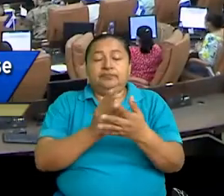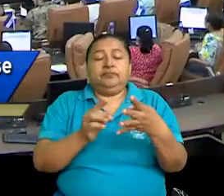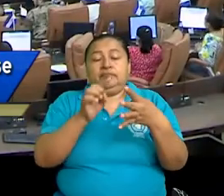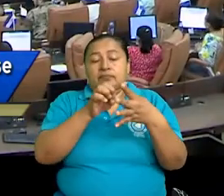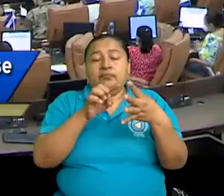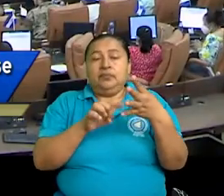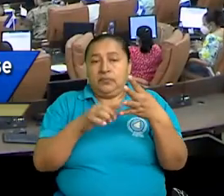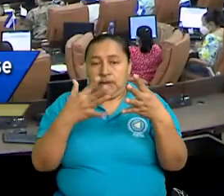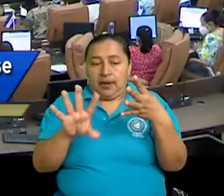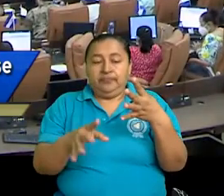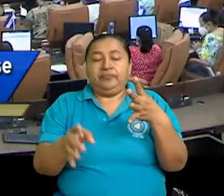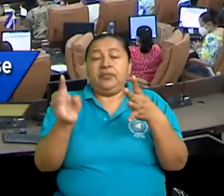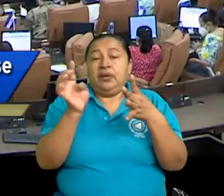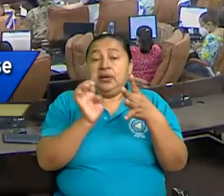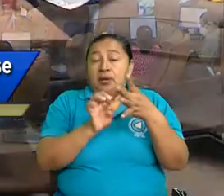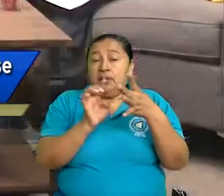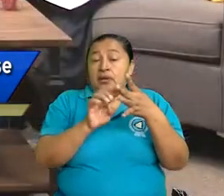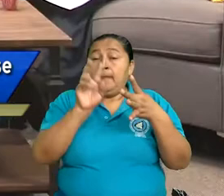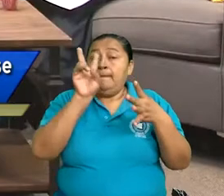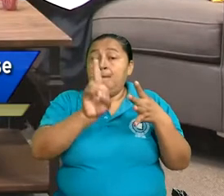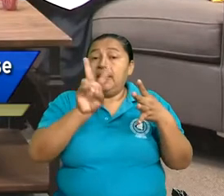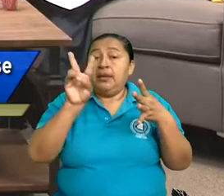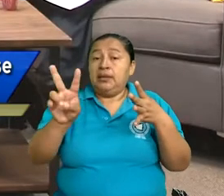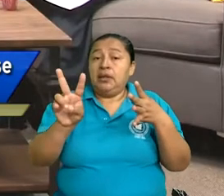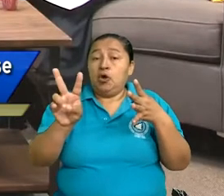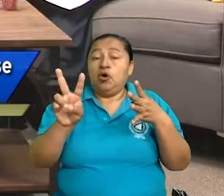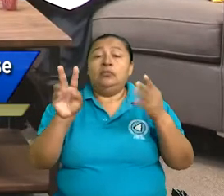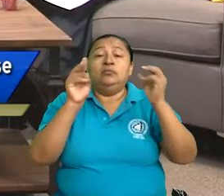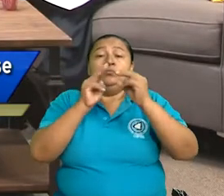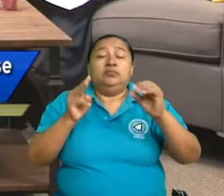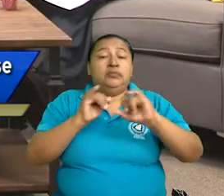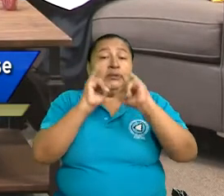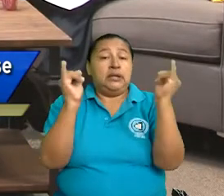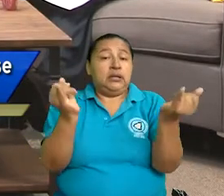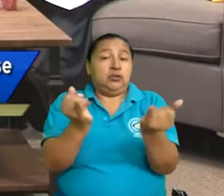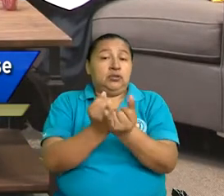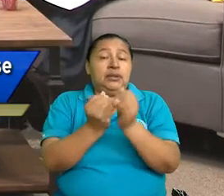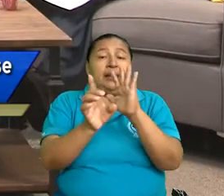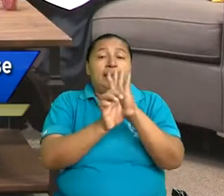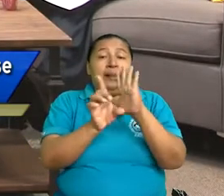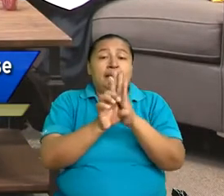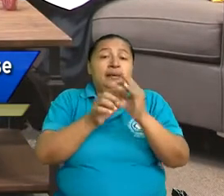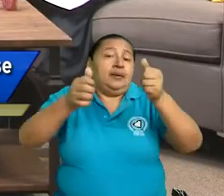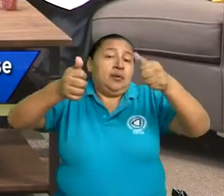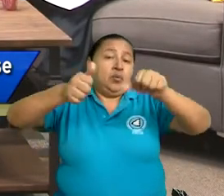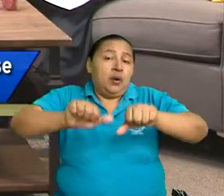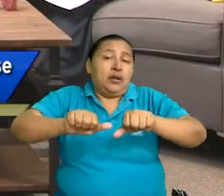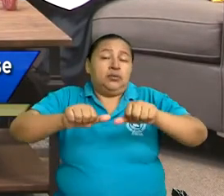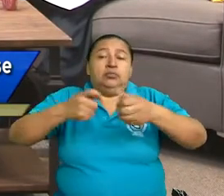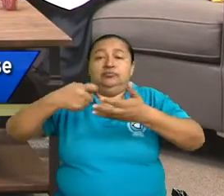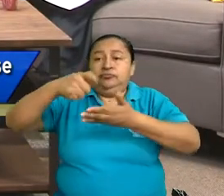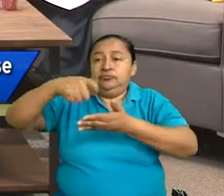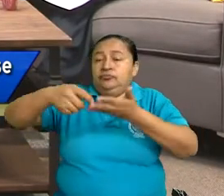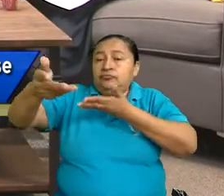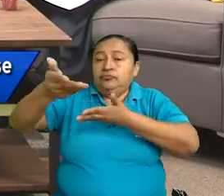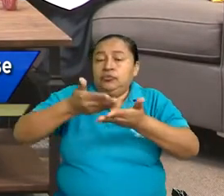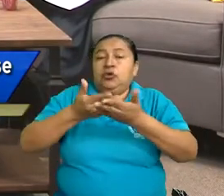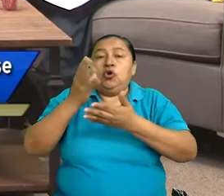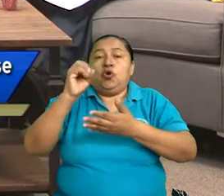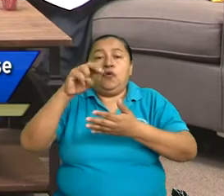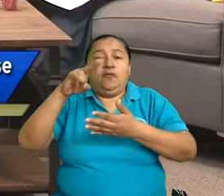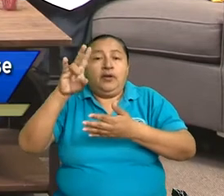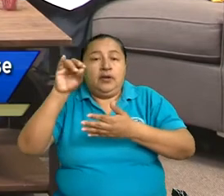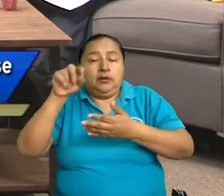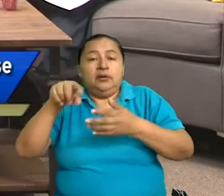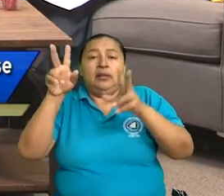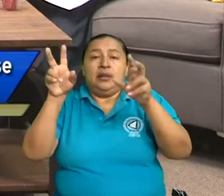tenemos 22 instrumentos jurídicos internacionales, decir, 22 tratados, pactos, convenios en estos temas,